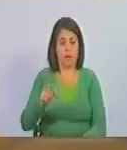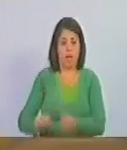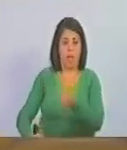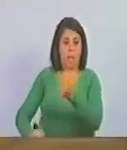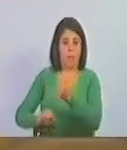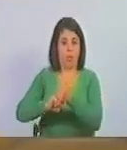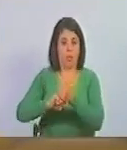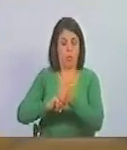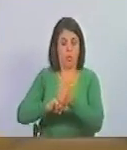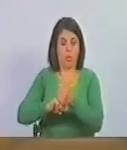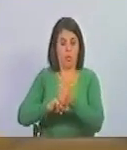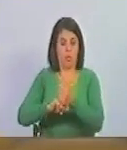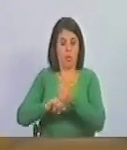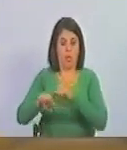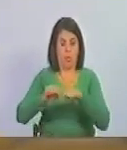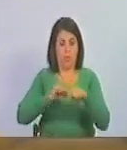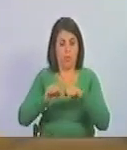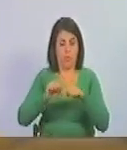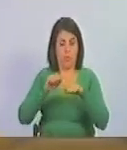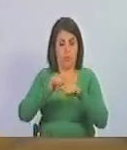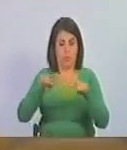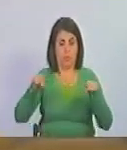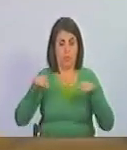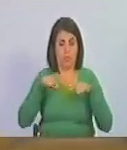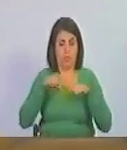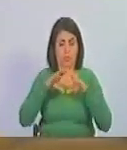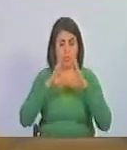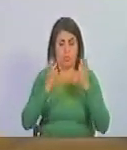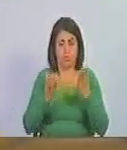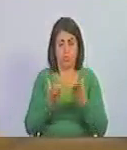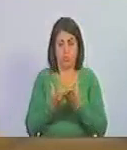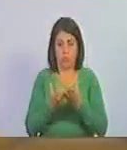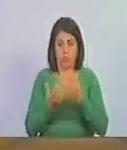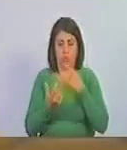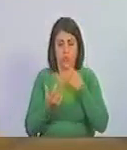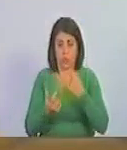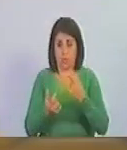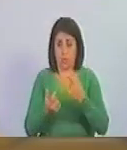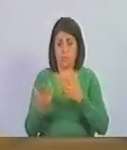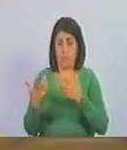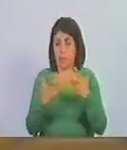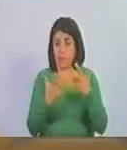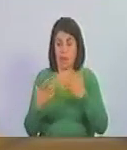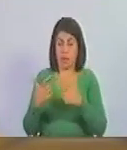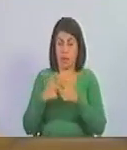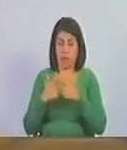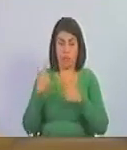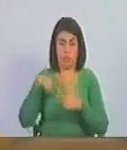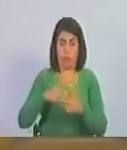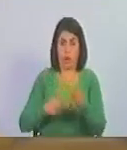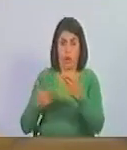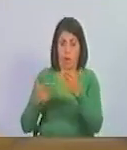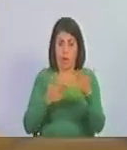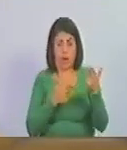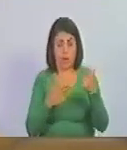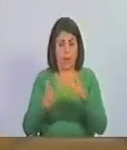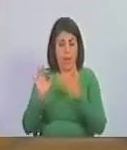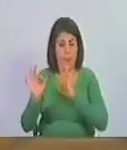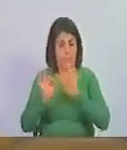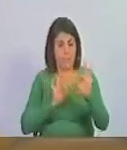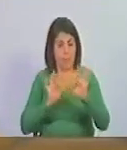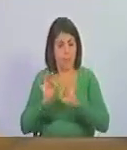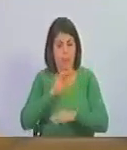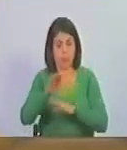apoyo y moveré al mundo. Bolívar tuvo ahí pertrecho de guerra tuvo armas tuvo logística